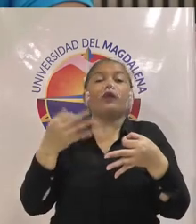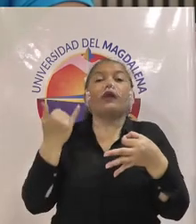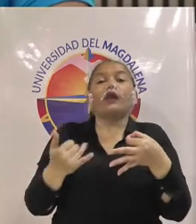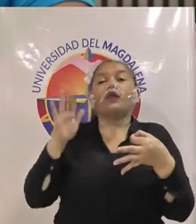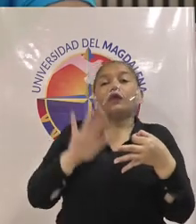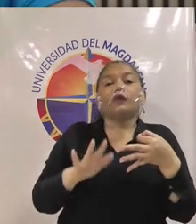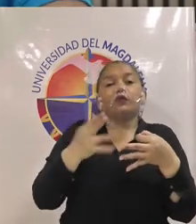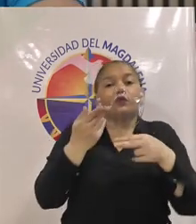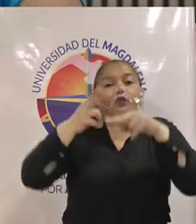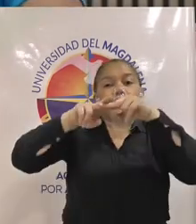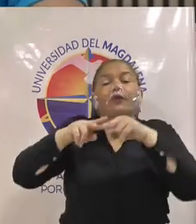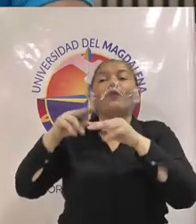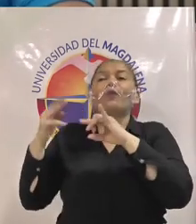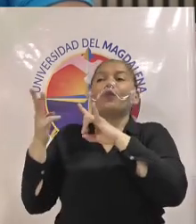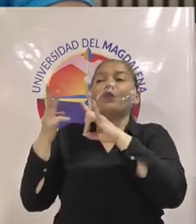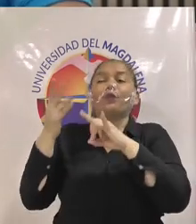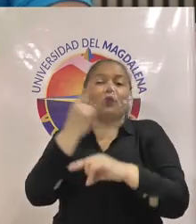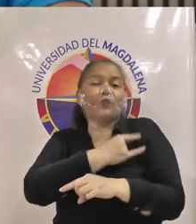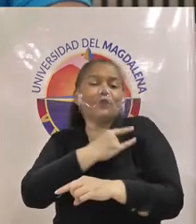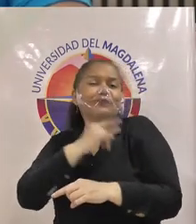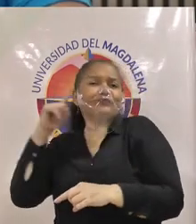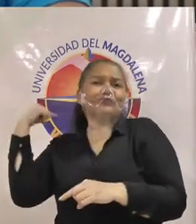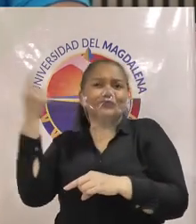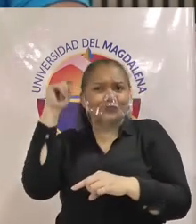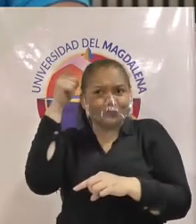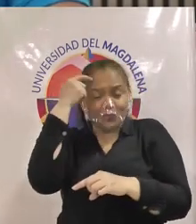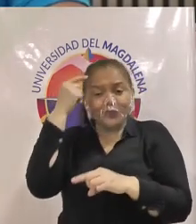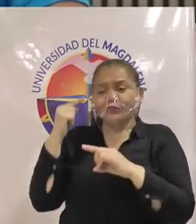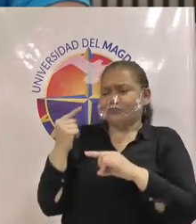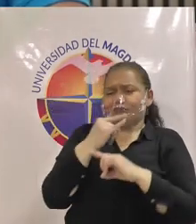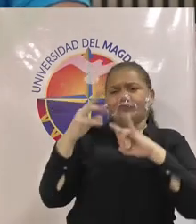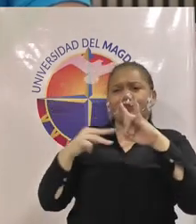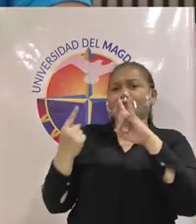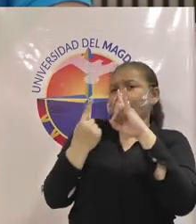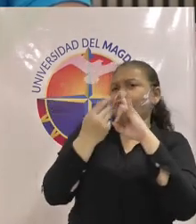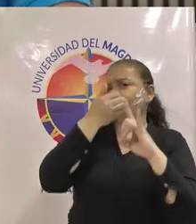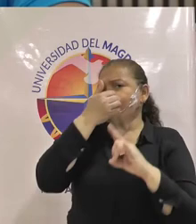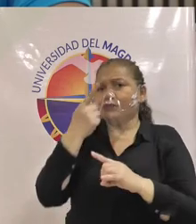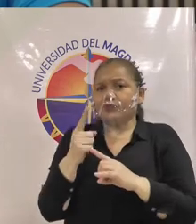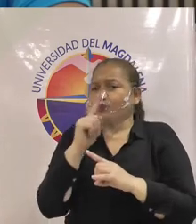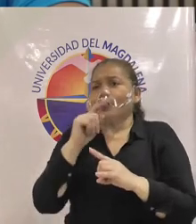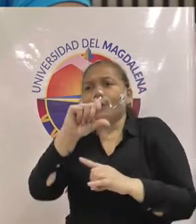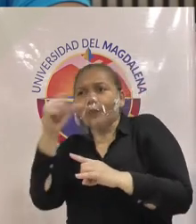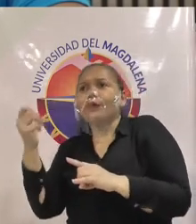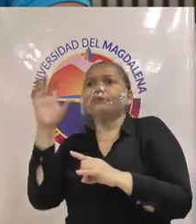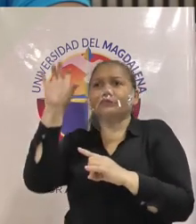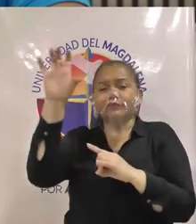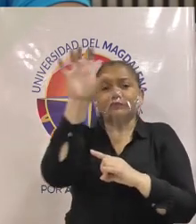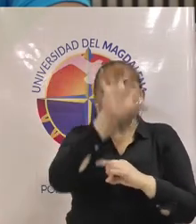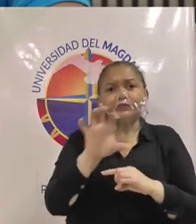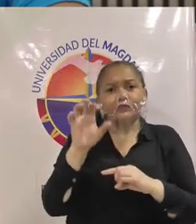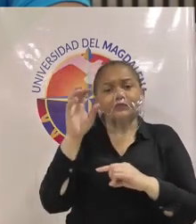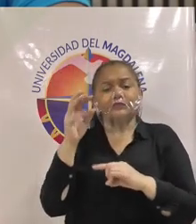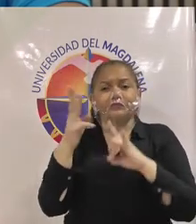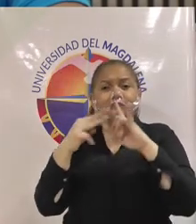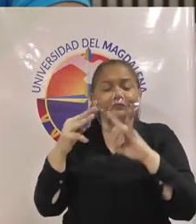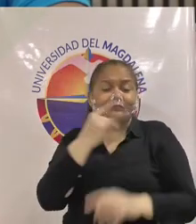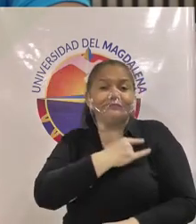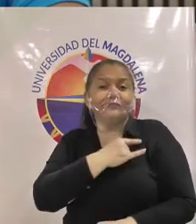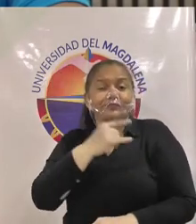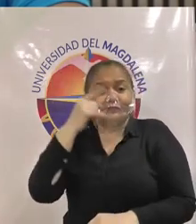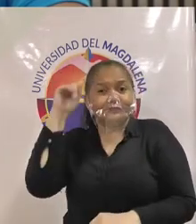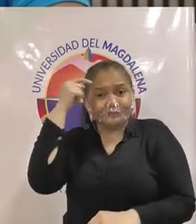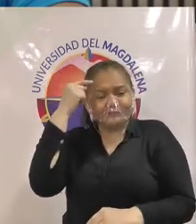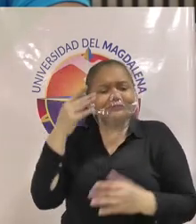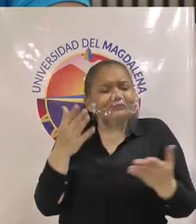las universidades públicas no simplemente la universidad del Magdalena como nos planteamos desde la academia un modelo de